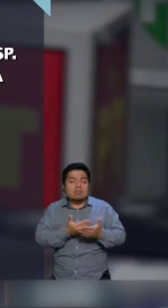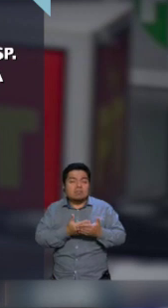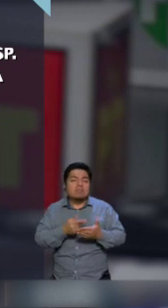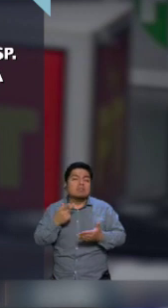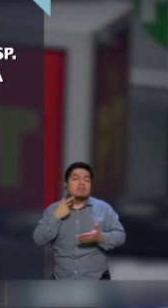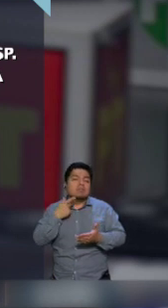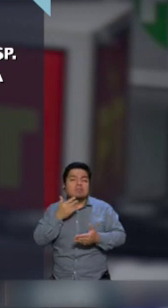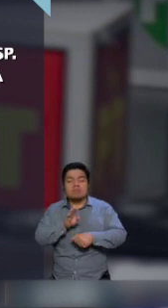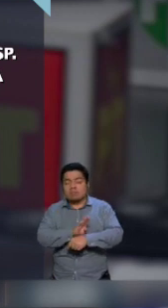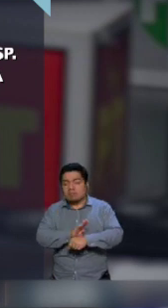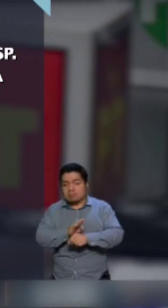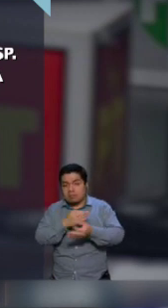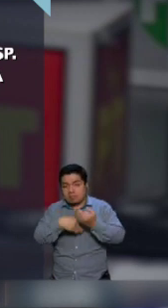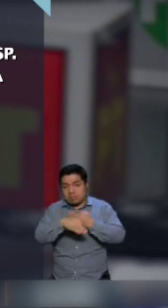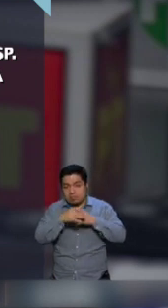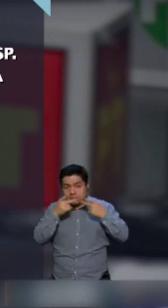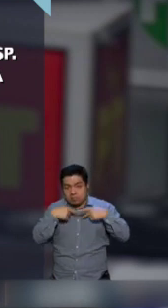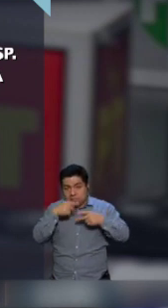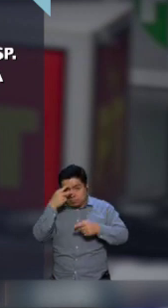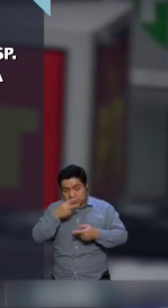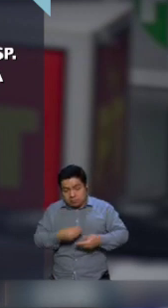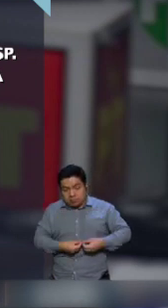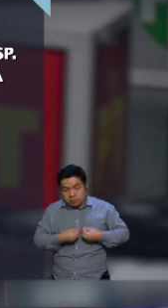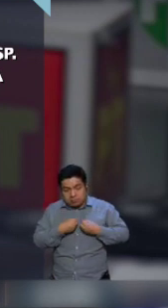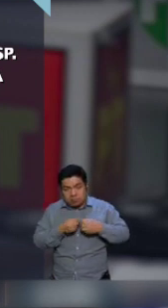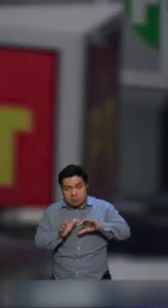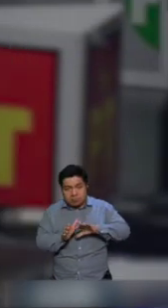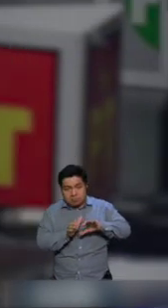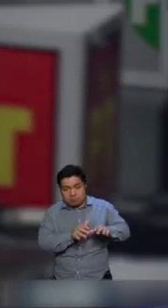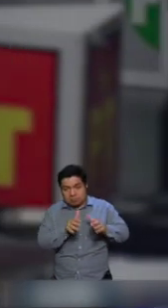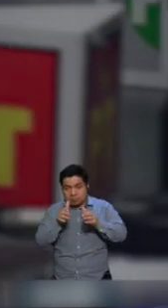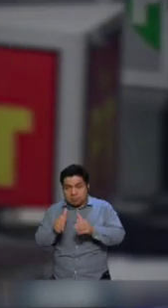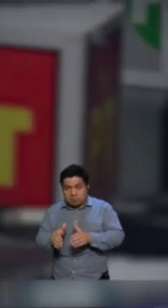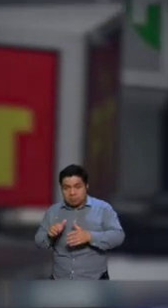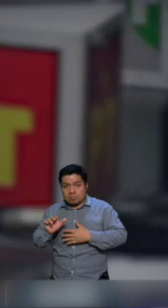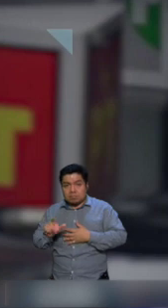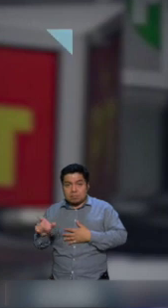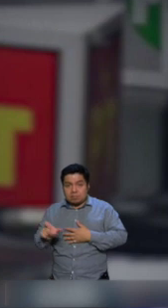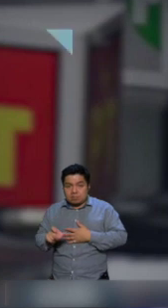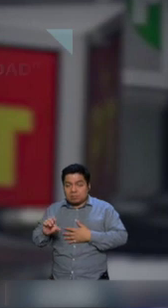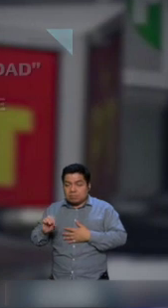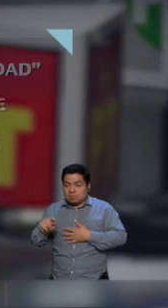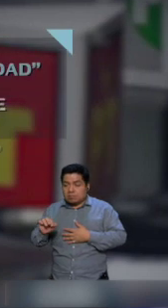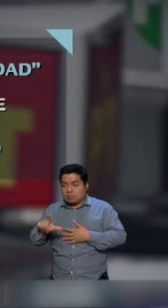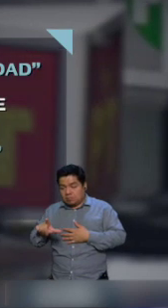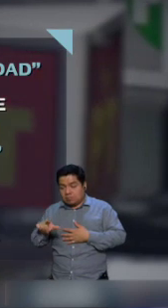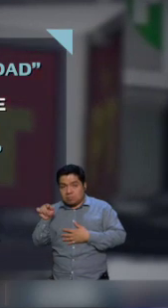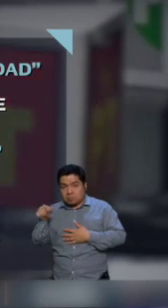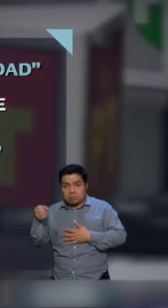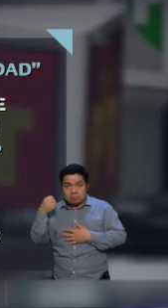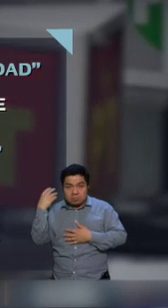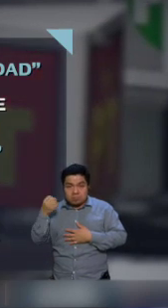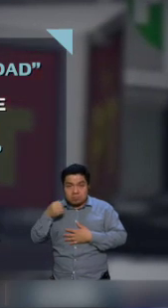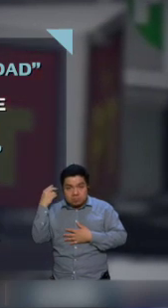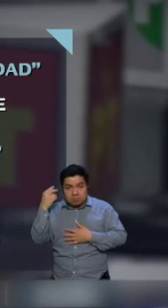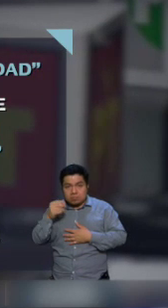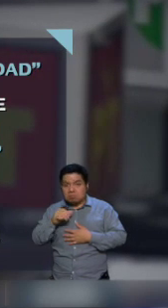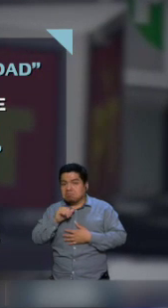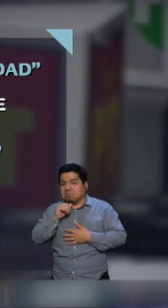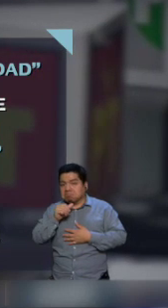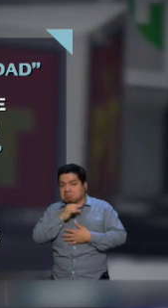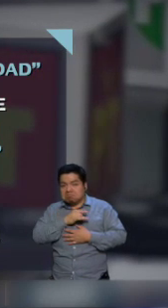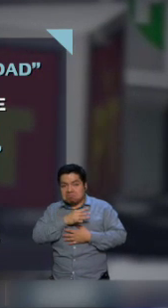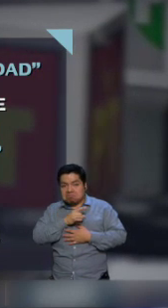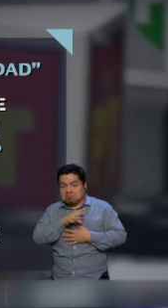de bienestar para el pueblo de México. Por su parte, la candidata del PRI, del PAN y del PRD, Xochitl Galvez, encabezó la conferencia Sin Miedo a la Verdad.